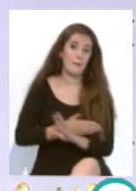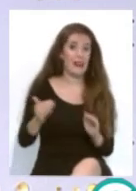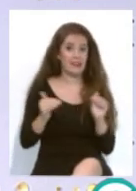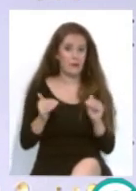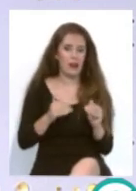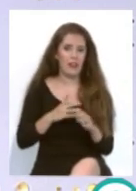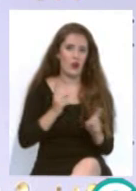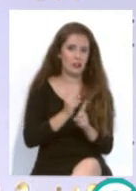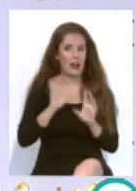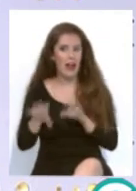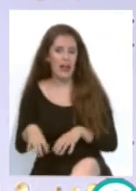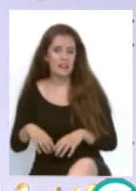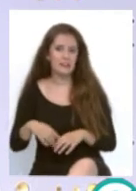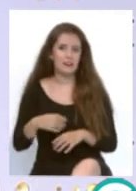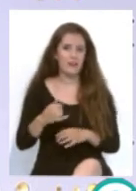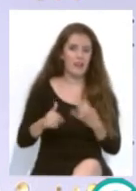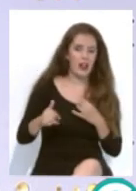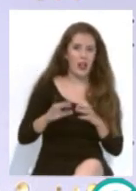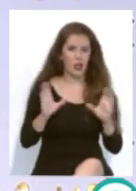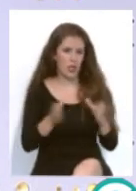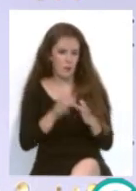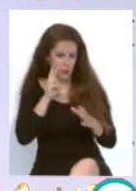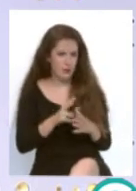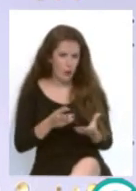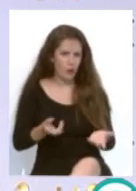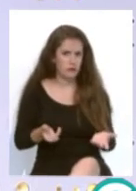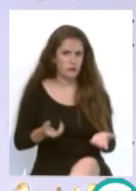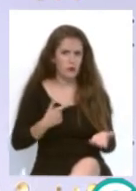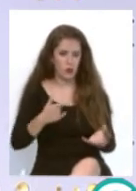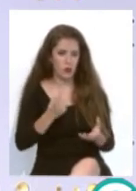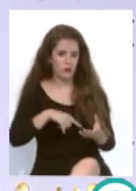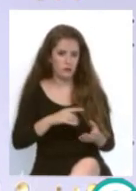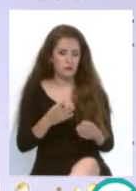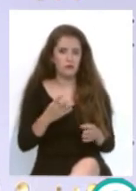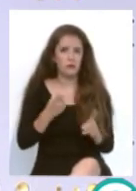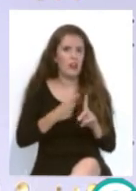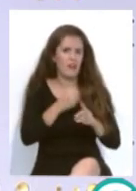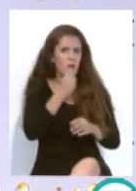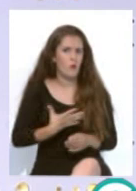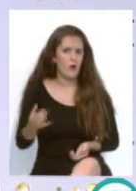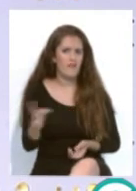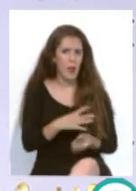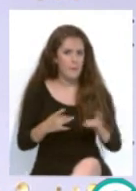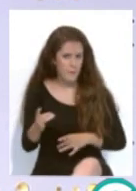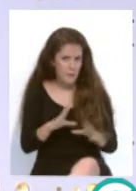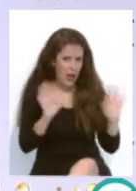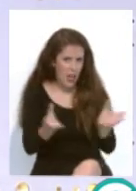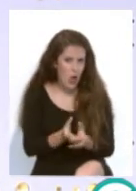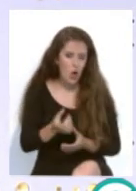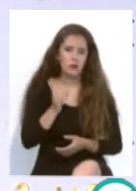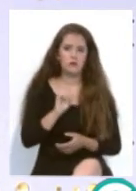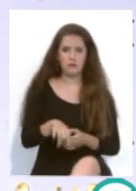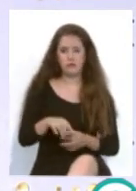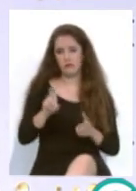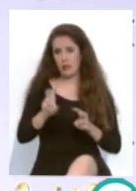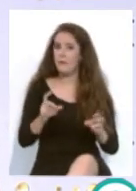contra el Cádiz y le dimos un equipo que se veía que tenía buen trato de balón, que trabajaban, sobre todo a través de Pendín, todo el tema de la jugada